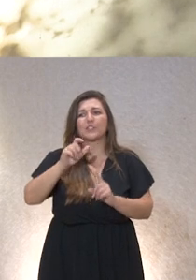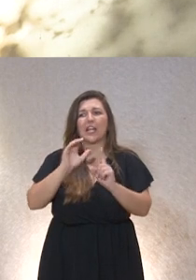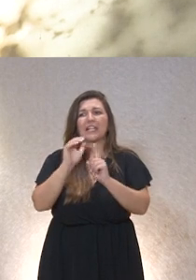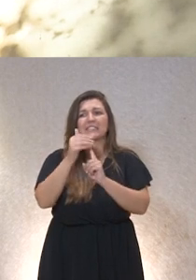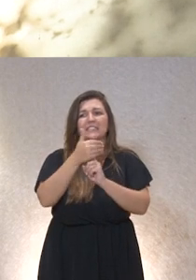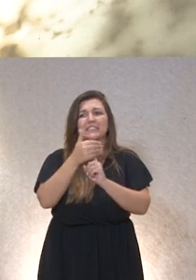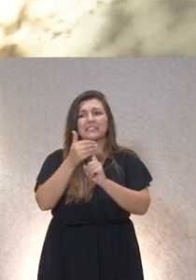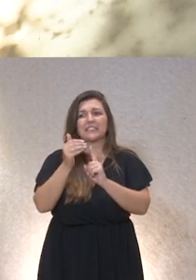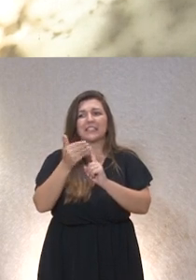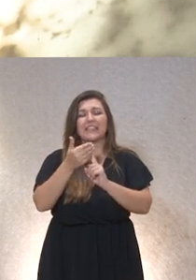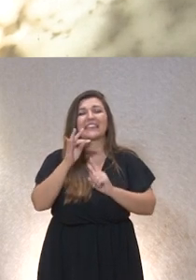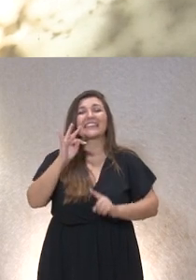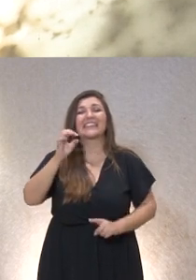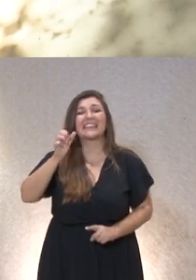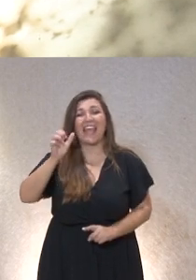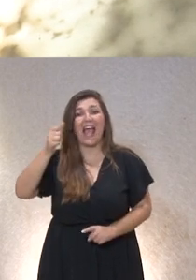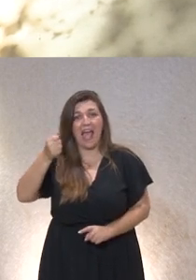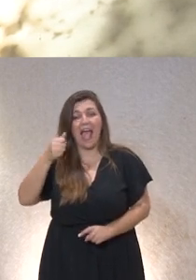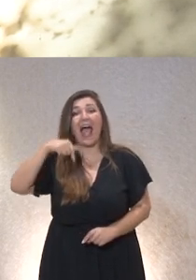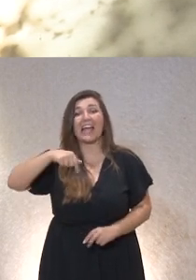está aquí en el Principado de Asturias